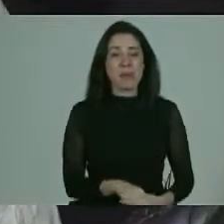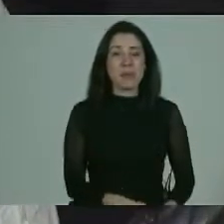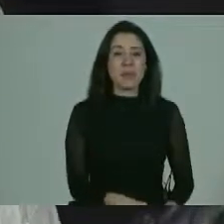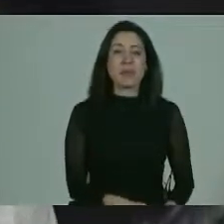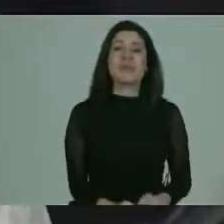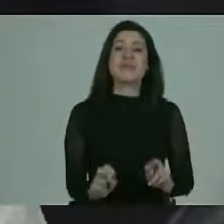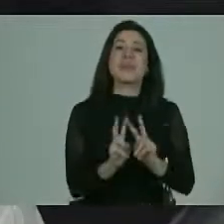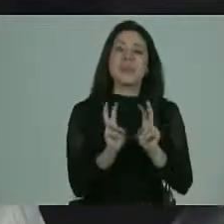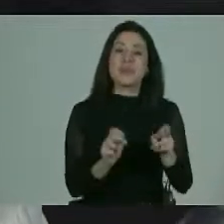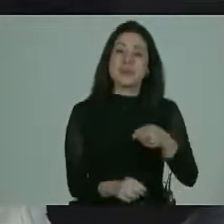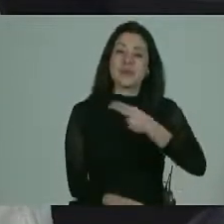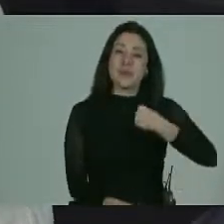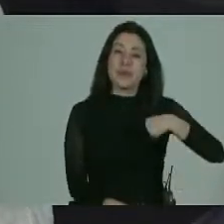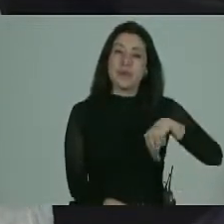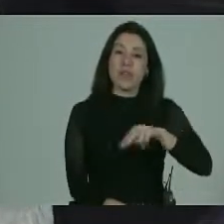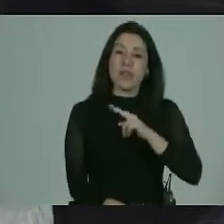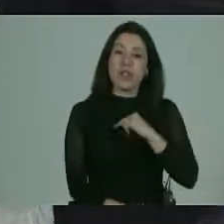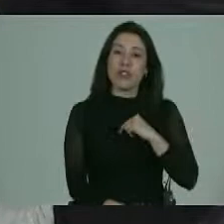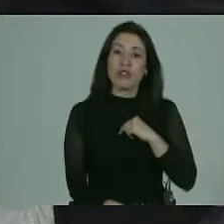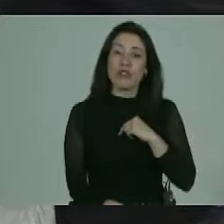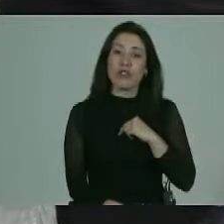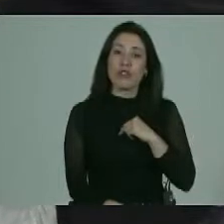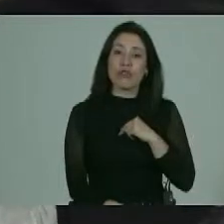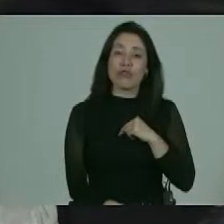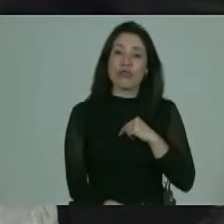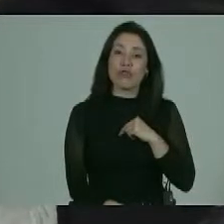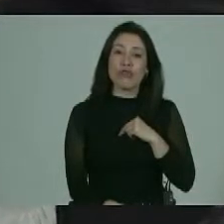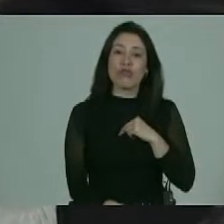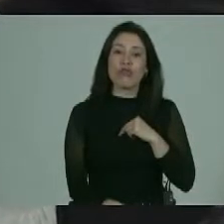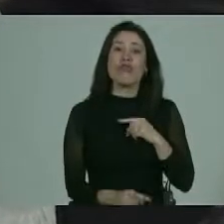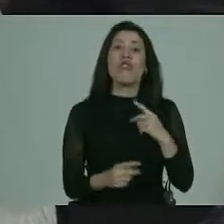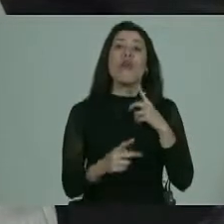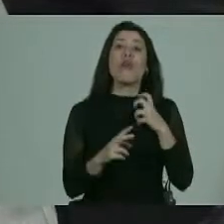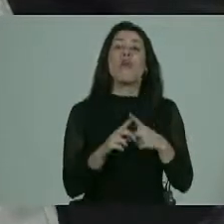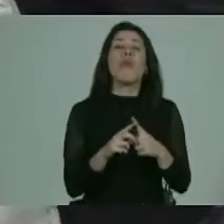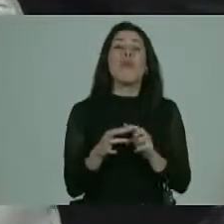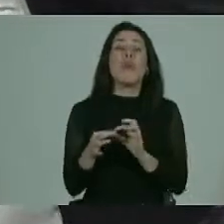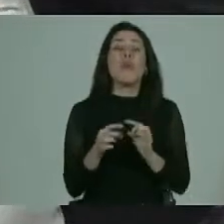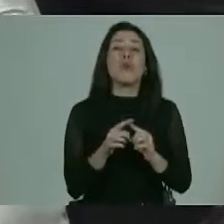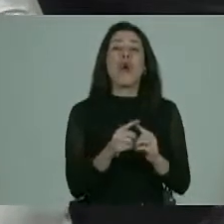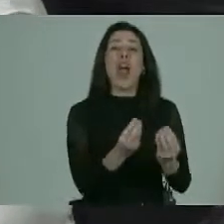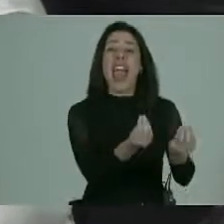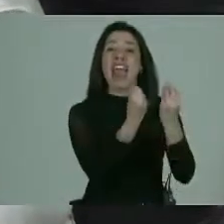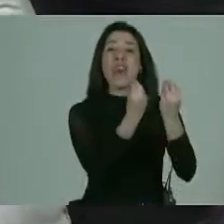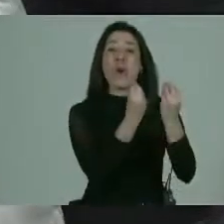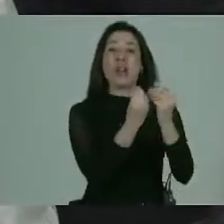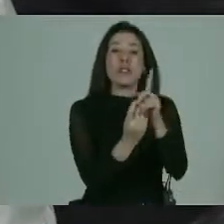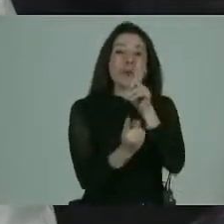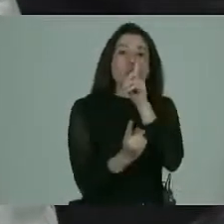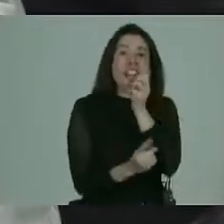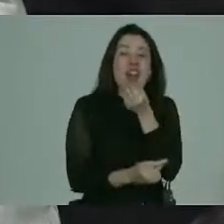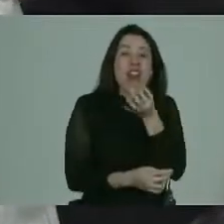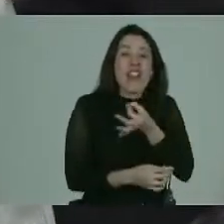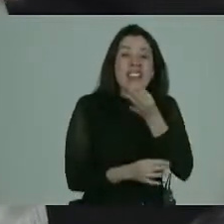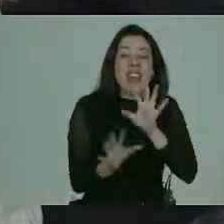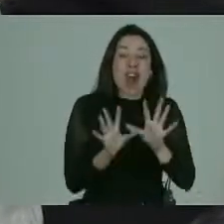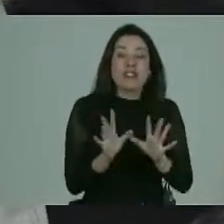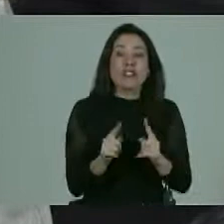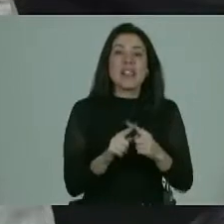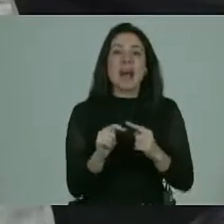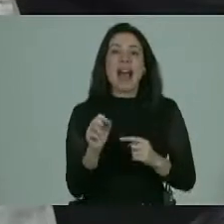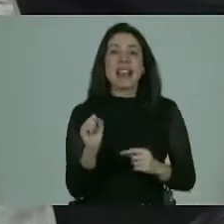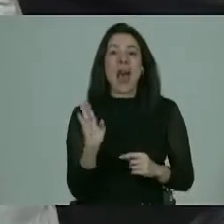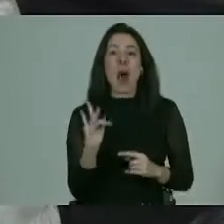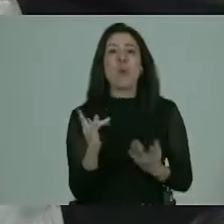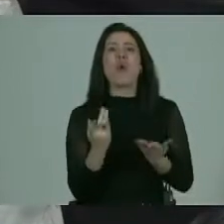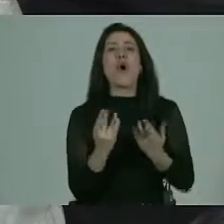el tema es que nosotros somos producto de una educación tabú y tiene mucho que ver cómo se relacionaron